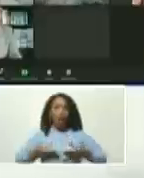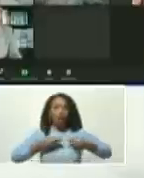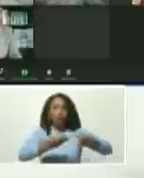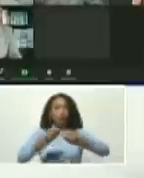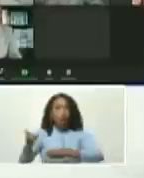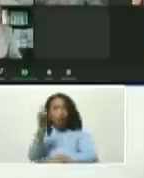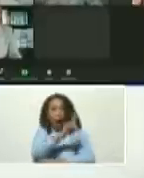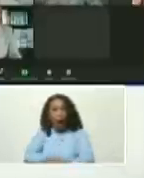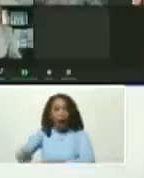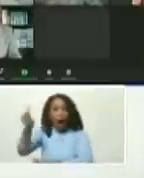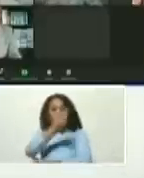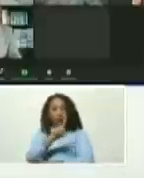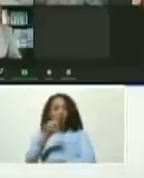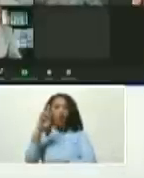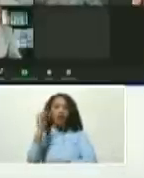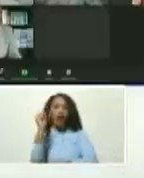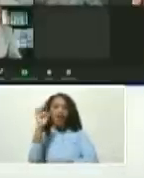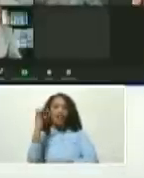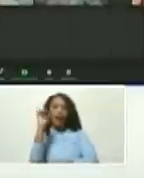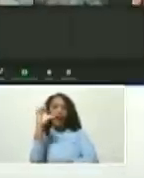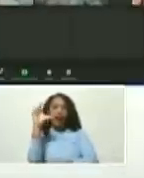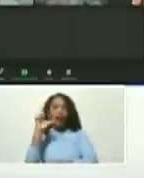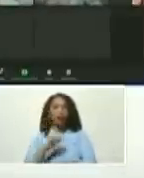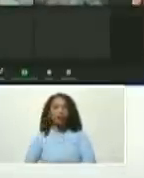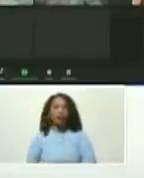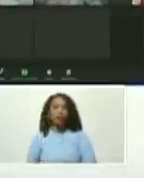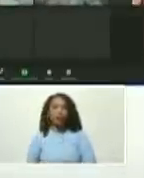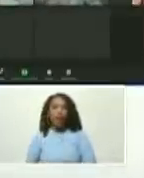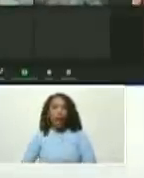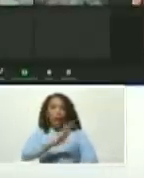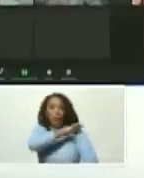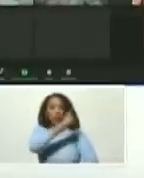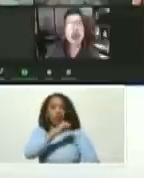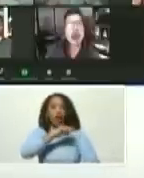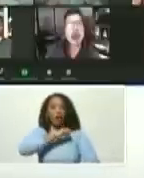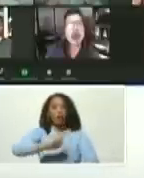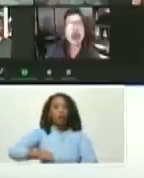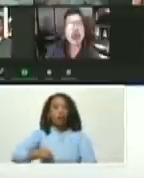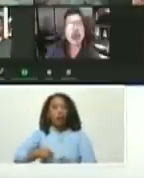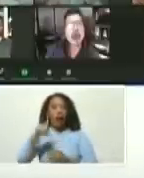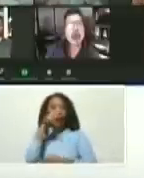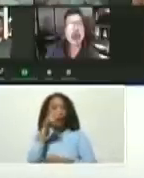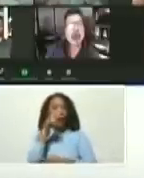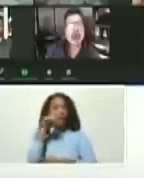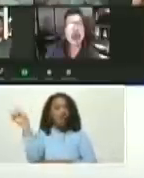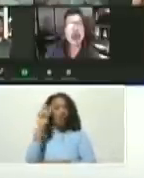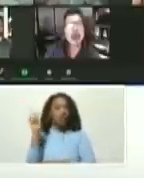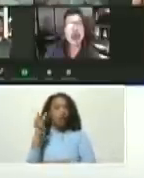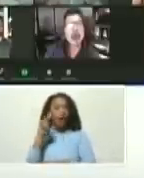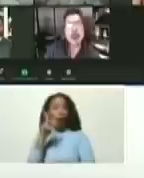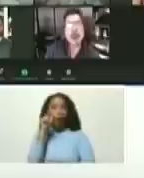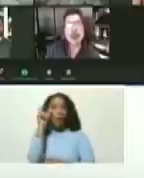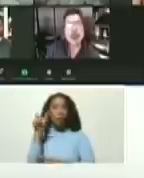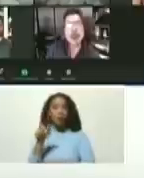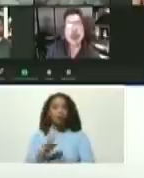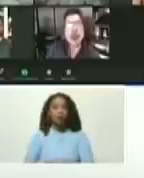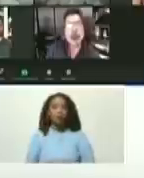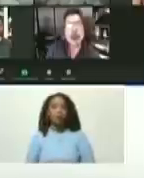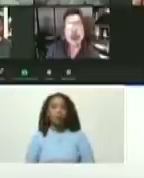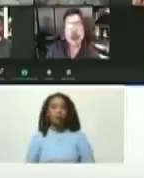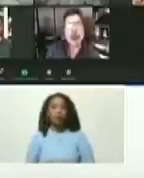de Cauchos, Rafael Hernández. A la directora ejecutivo de la Cámara Venezolana de Envases, Noelia Barrios.